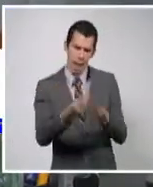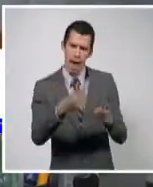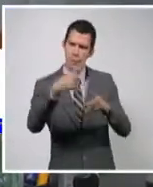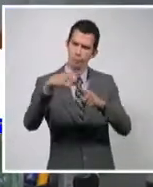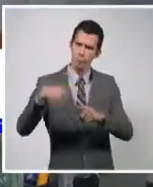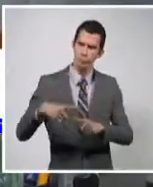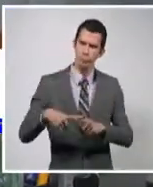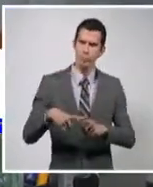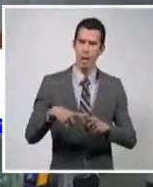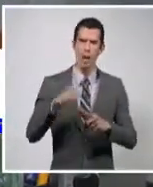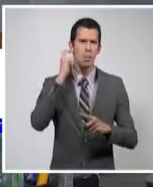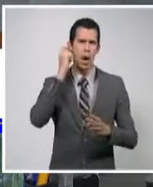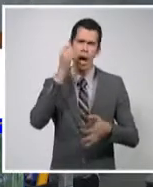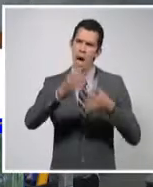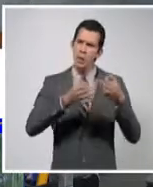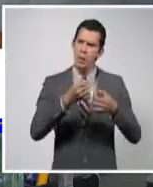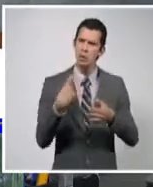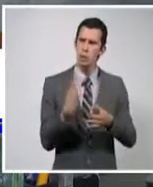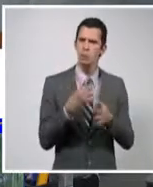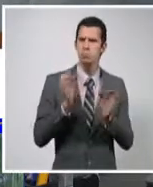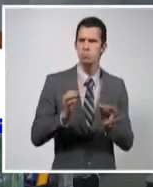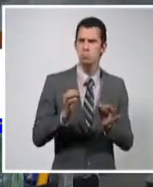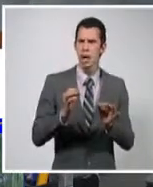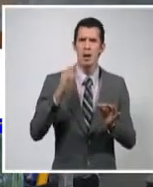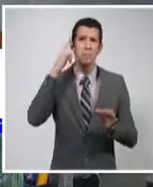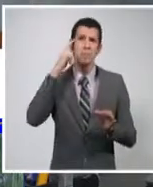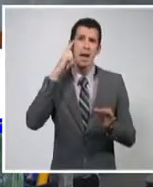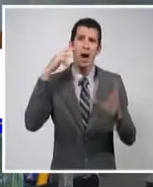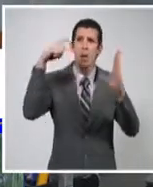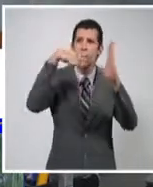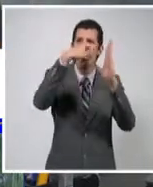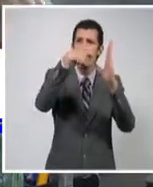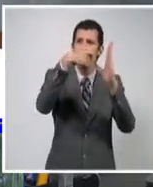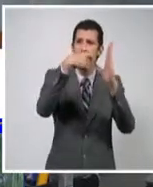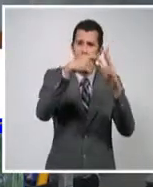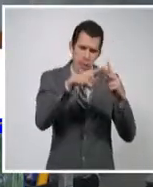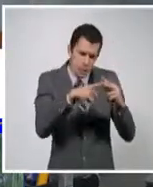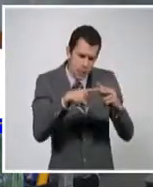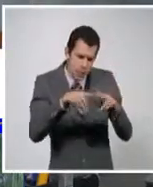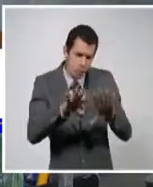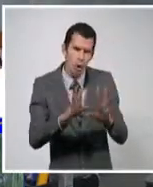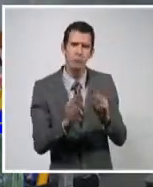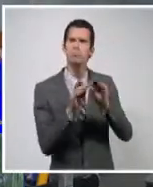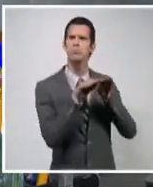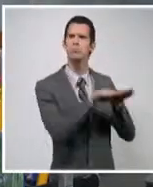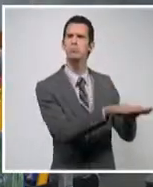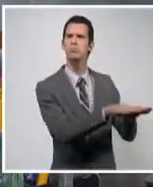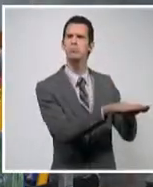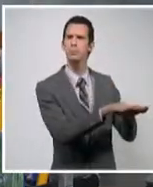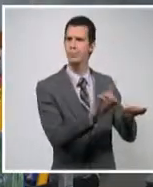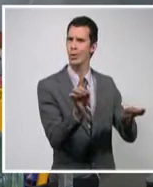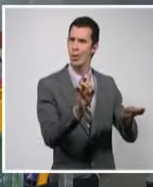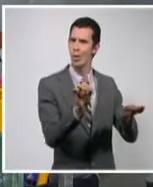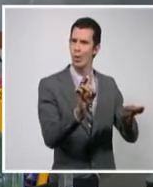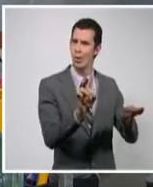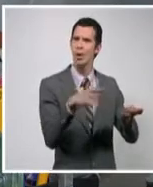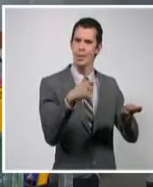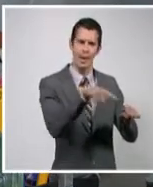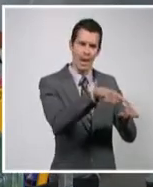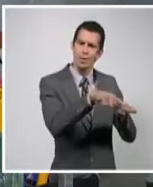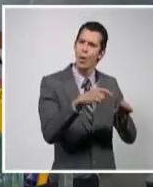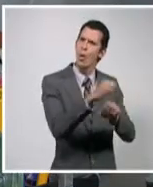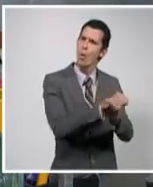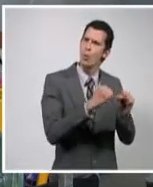hacer conocer esa obra que corresponde a la memoria. Y así fue y hemos hecho un gran